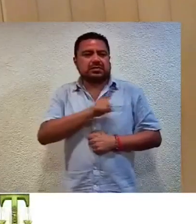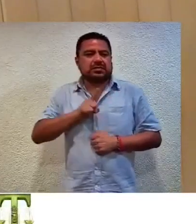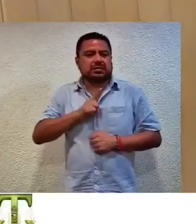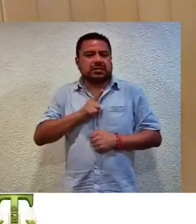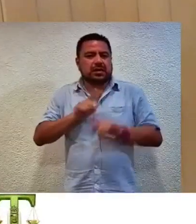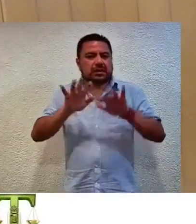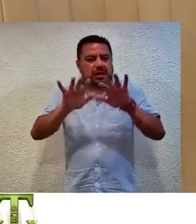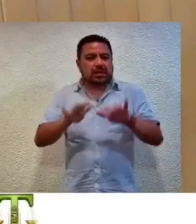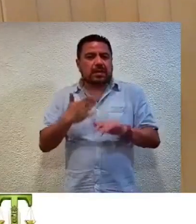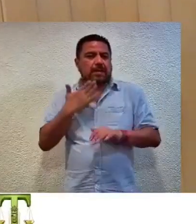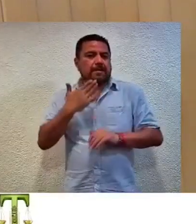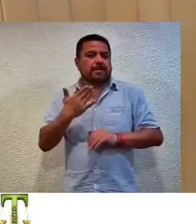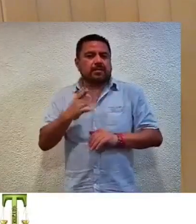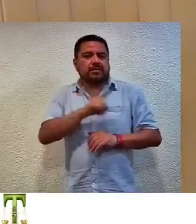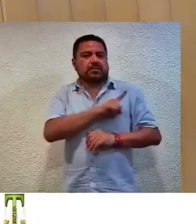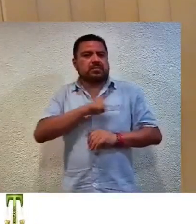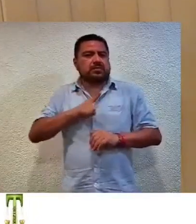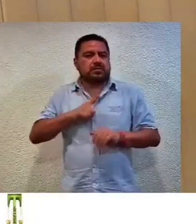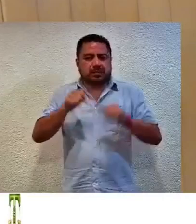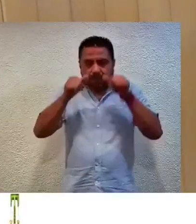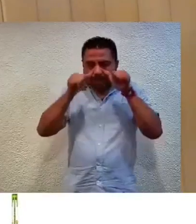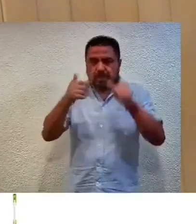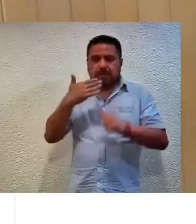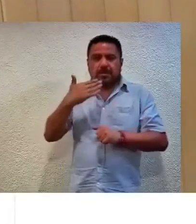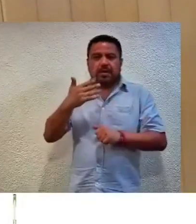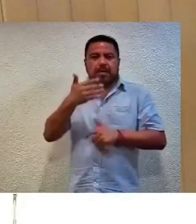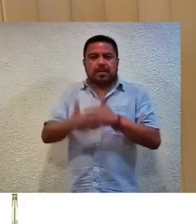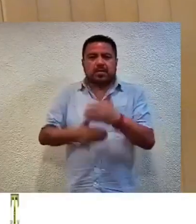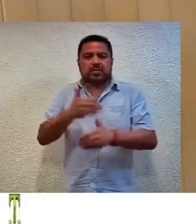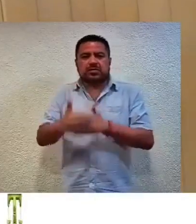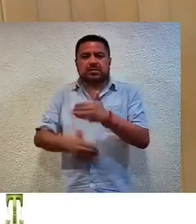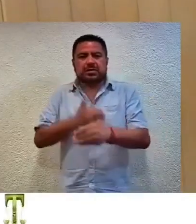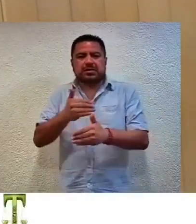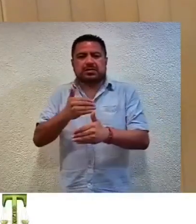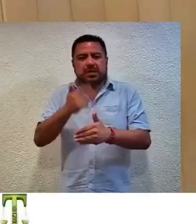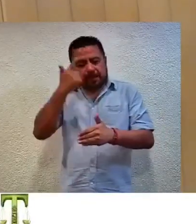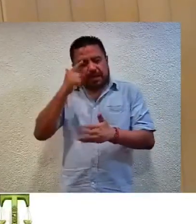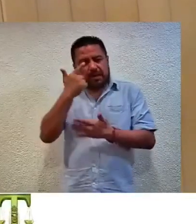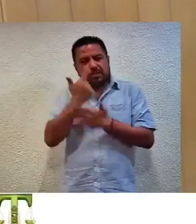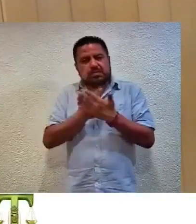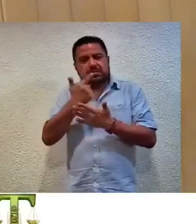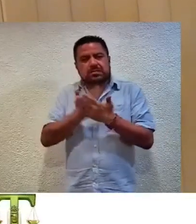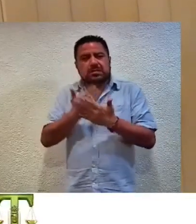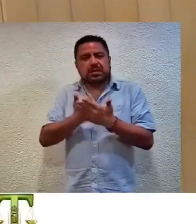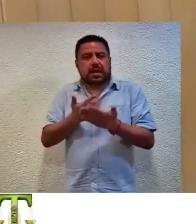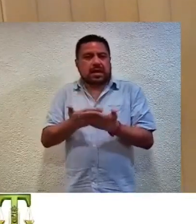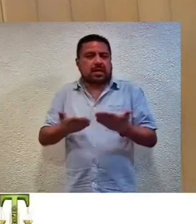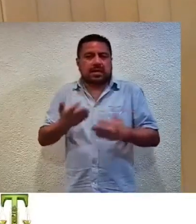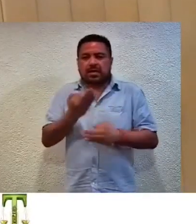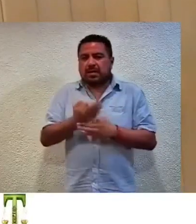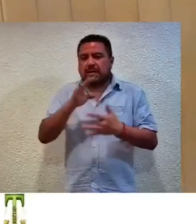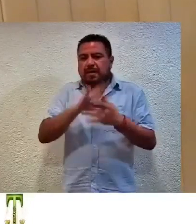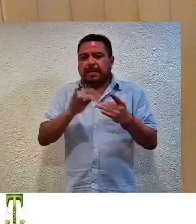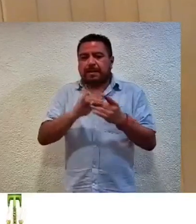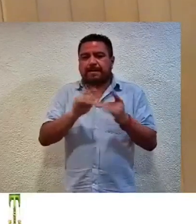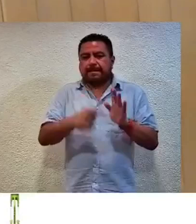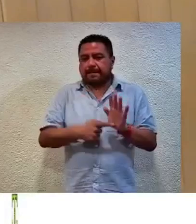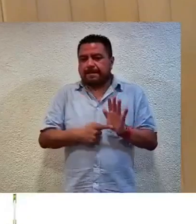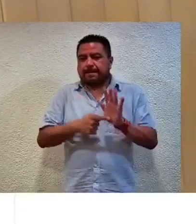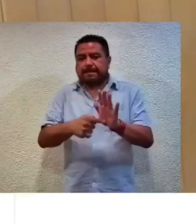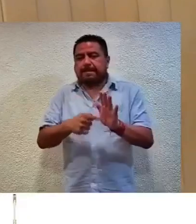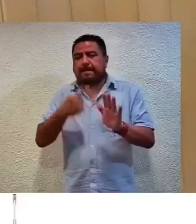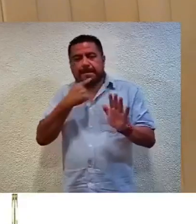computado, ya que se debe tomar en cuenta el inicio del procedimiento para su cómputo, el cual aconteció con la presentación de la queja.